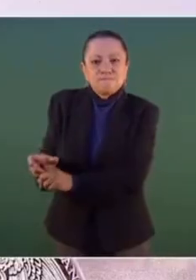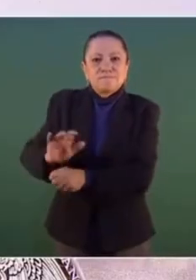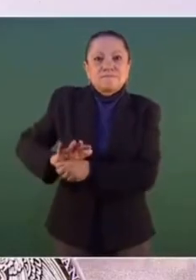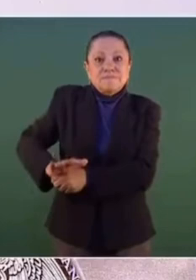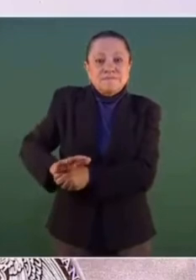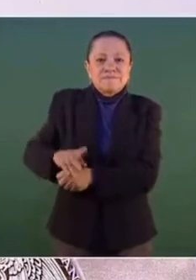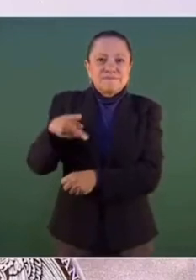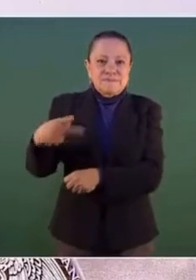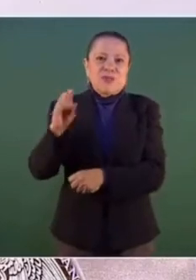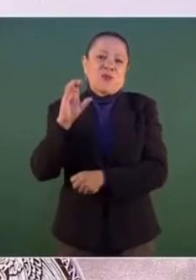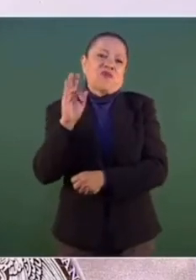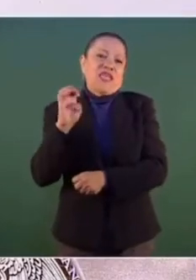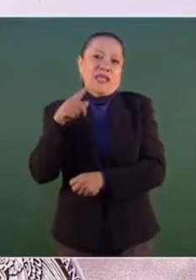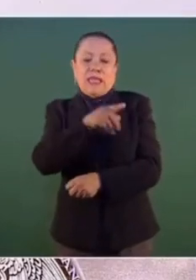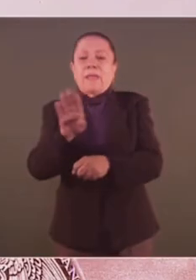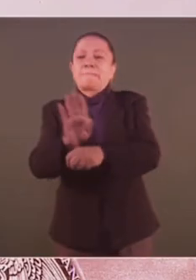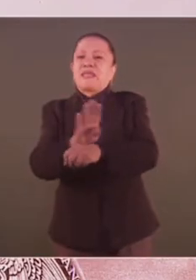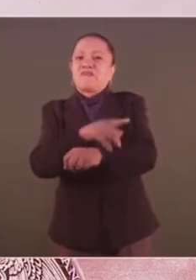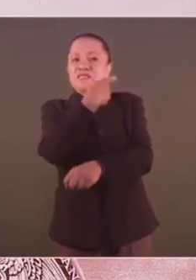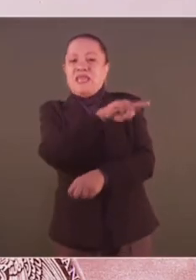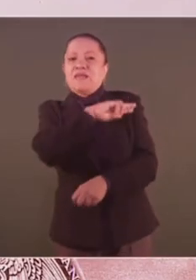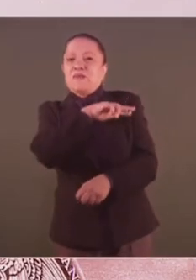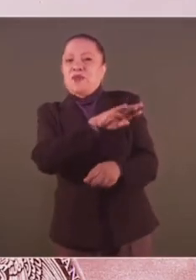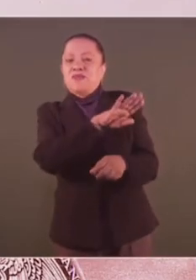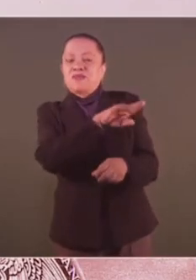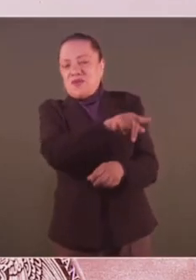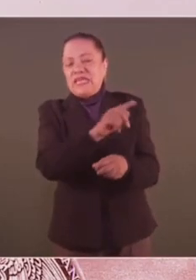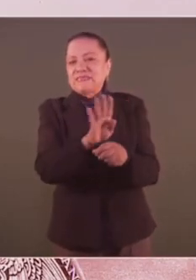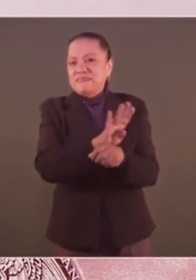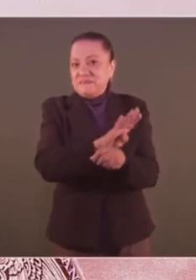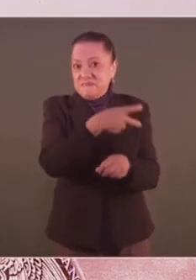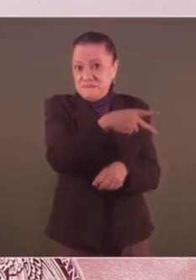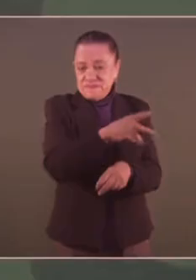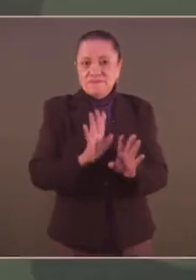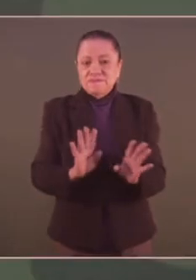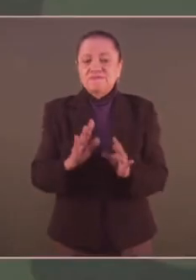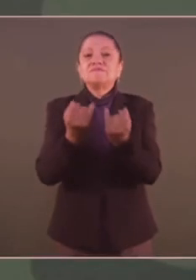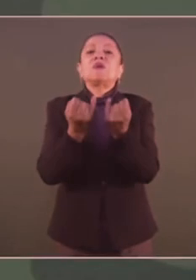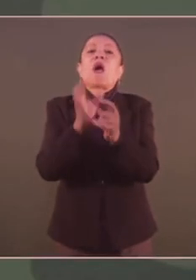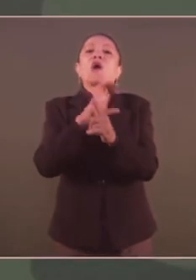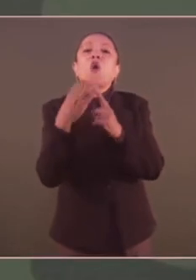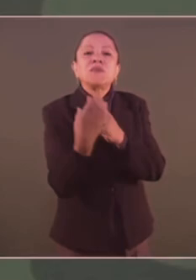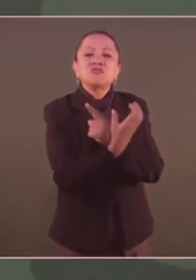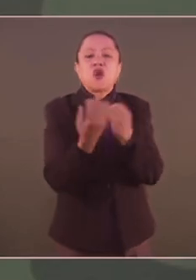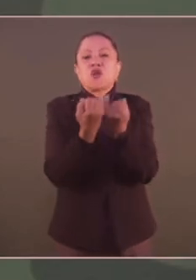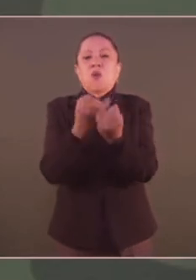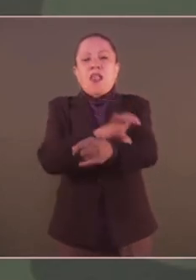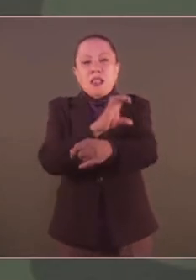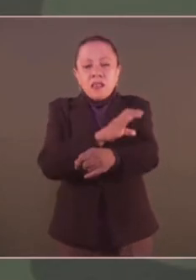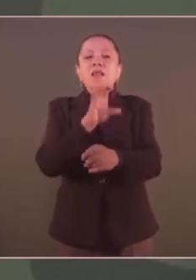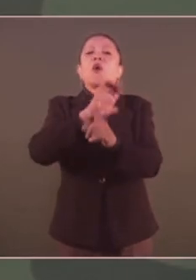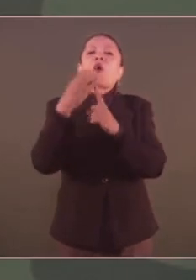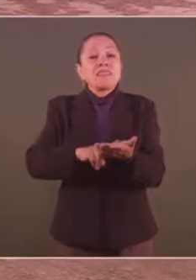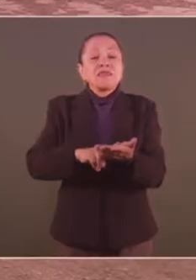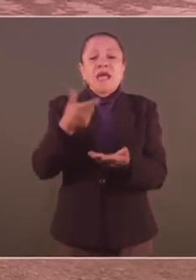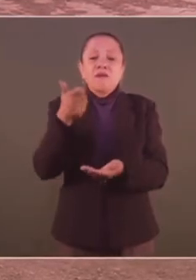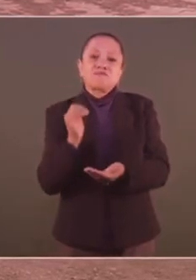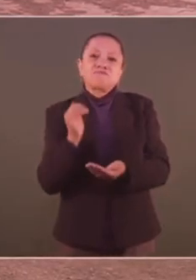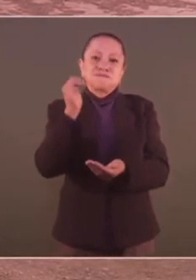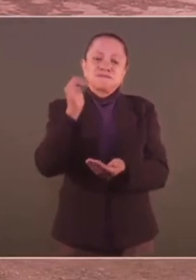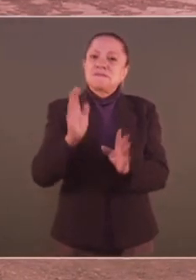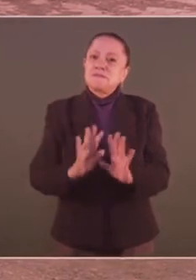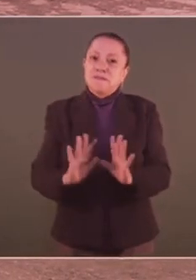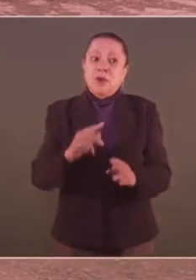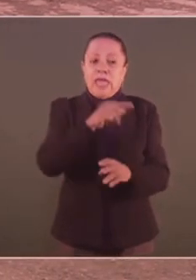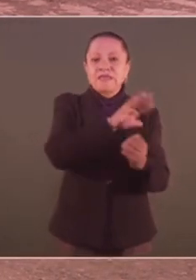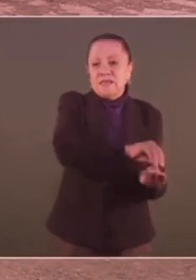beneficiar a los productores privados, como es la Comisión de Hidrocarburos y la Comisión Reguladora de la Energía. Lo que es el Sena se pasarán ya